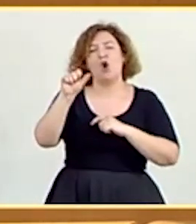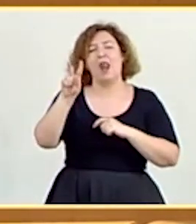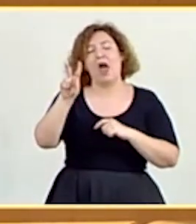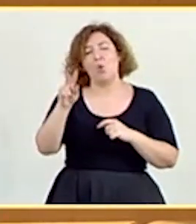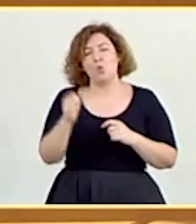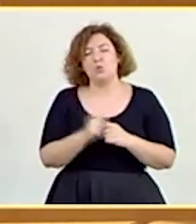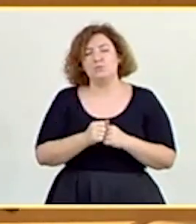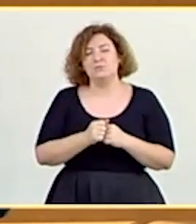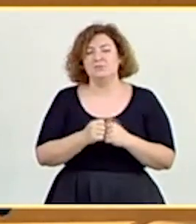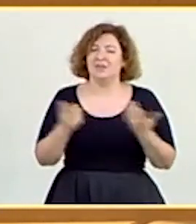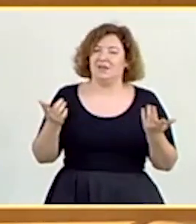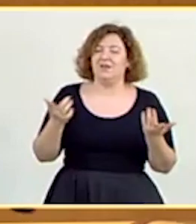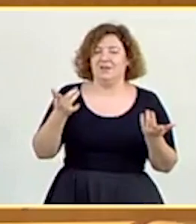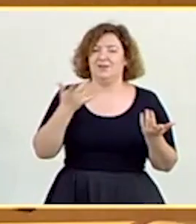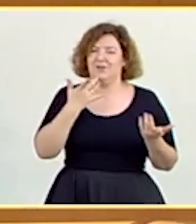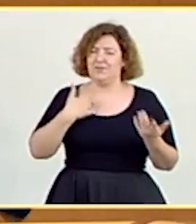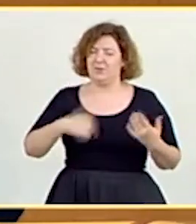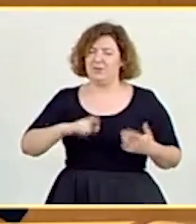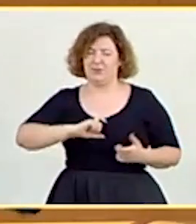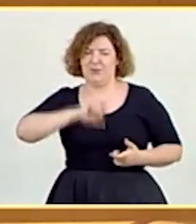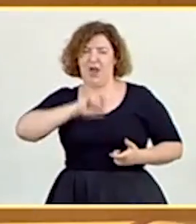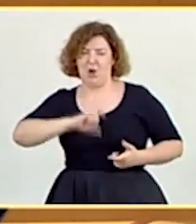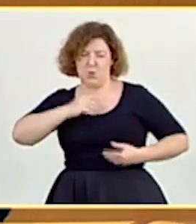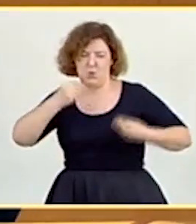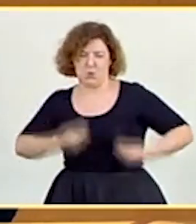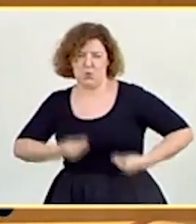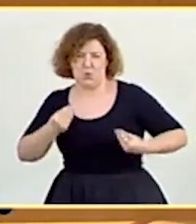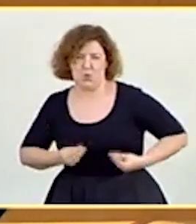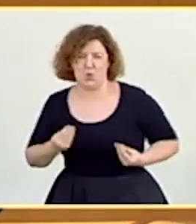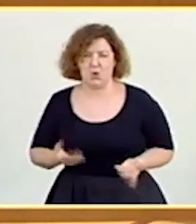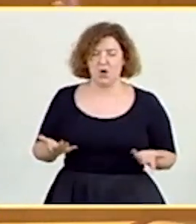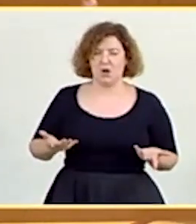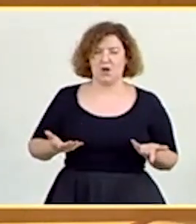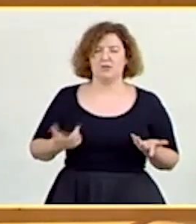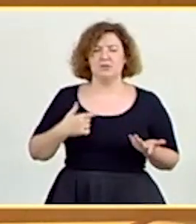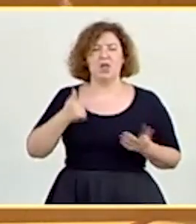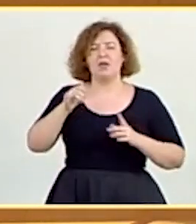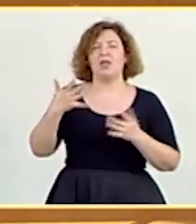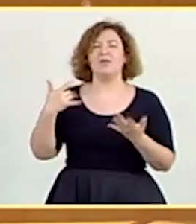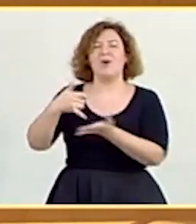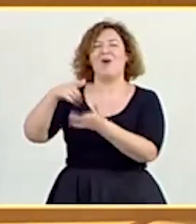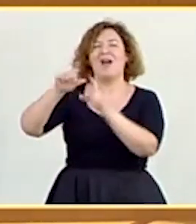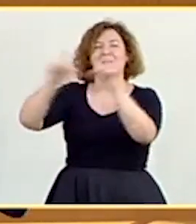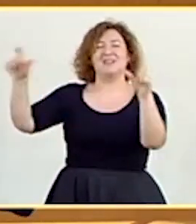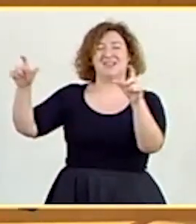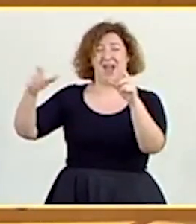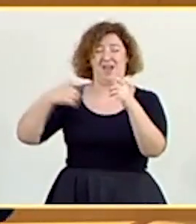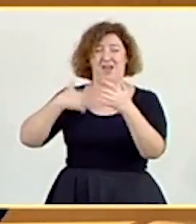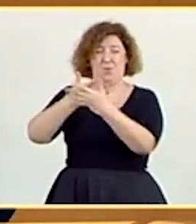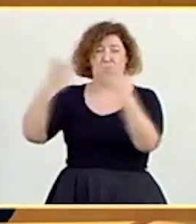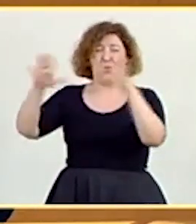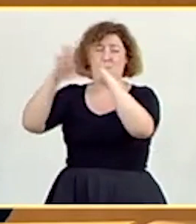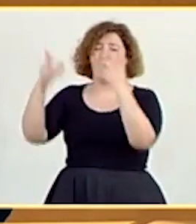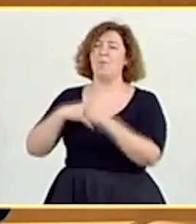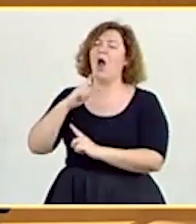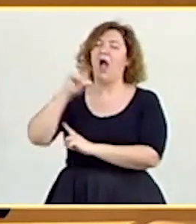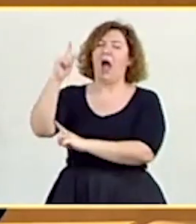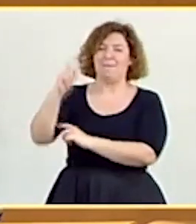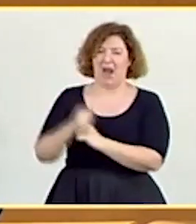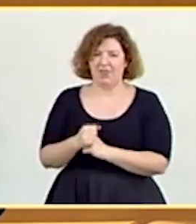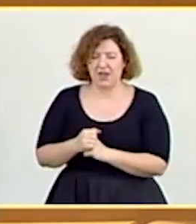pasa es que para eso hay que tener el ego que tiene la señora Colau, que se cree con capacidad de amedrantar a una multinacional con amenazas.